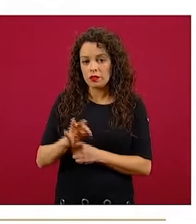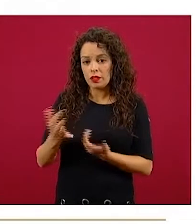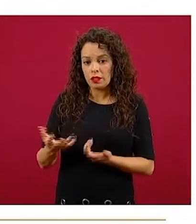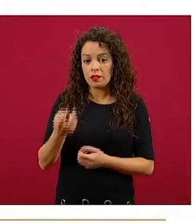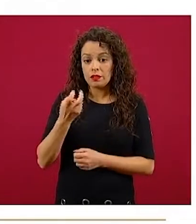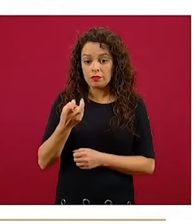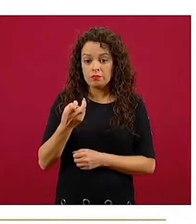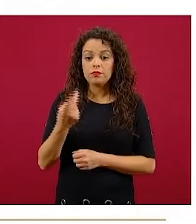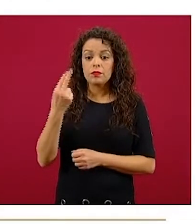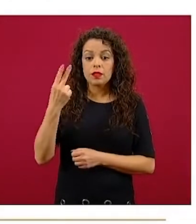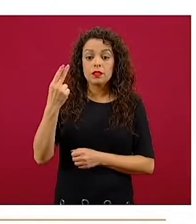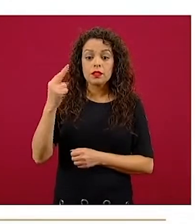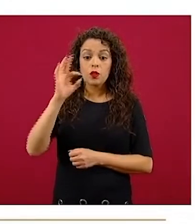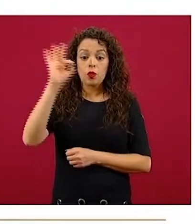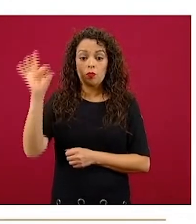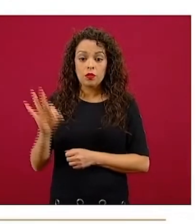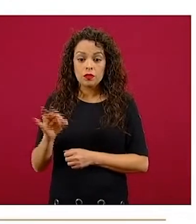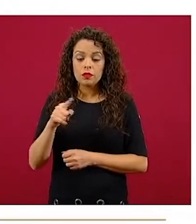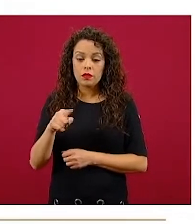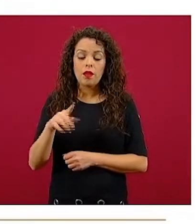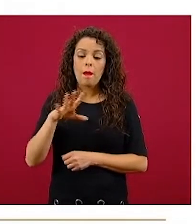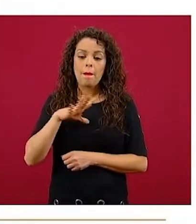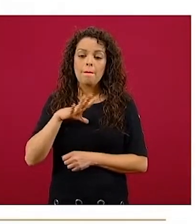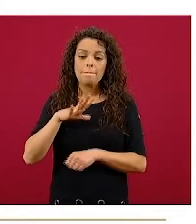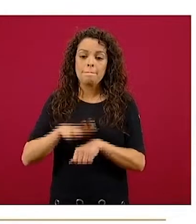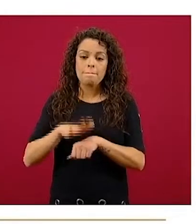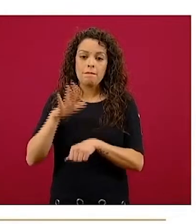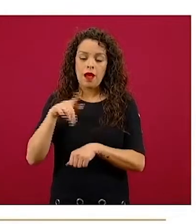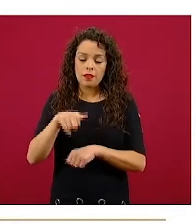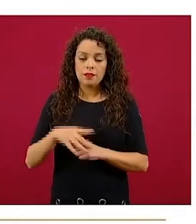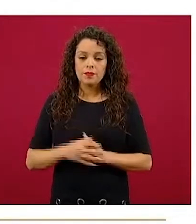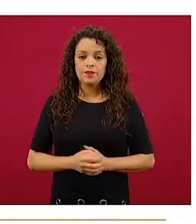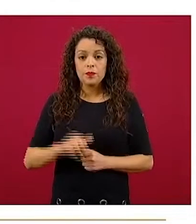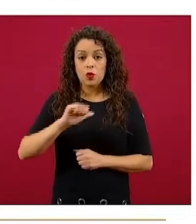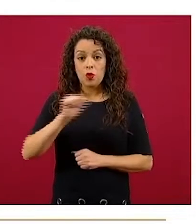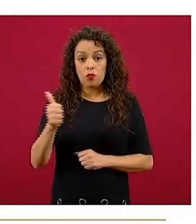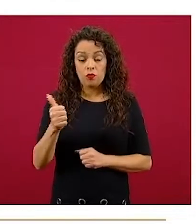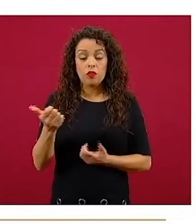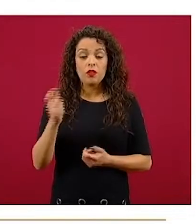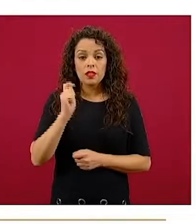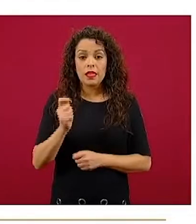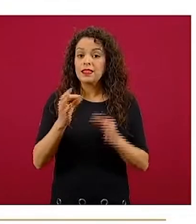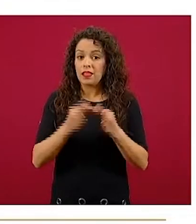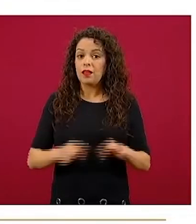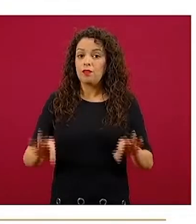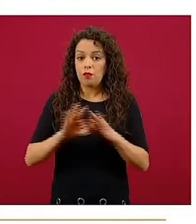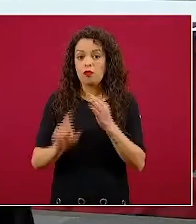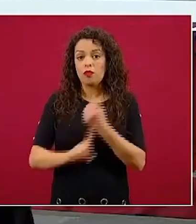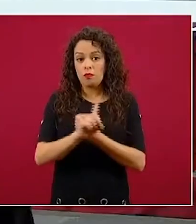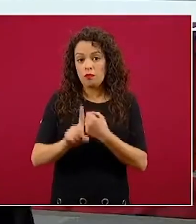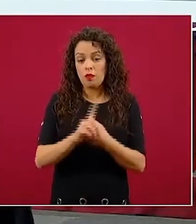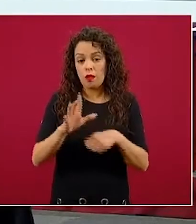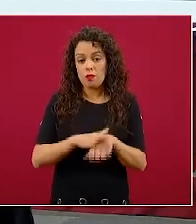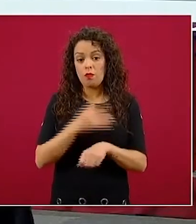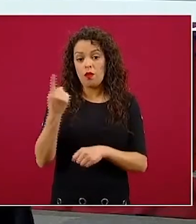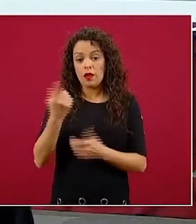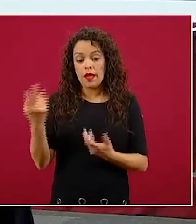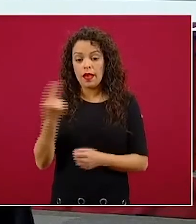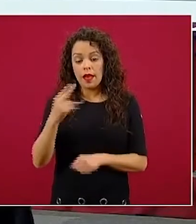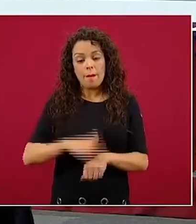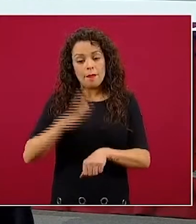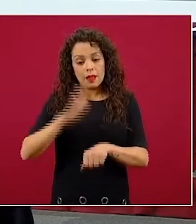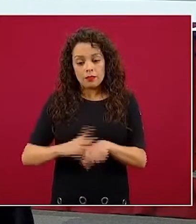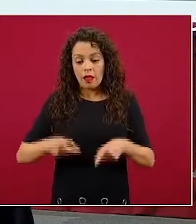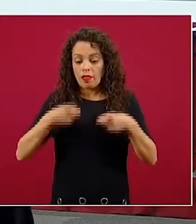son alrededor del 25 por ciento. Entonces, tenemos un problema importante por parte del gobierno también para informar más